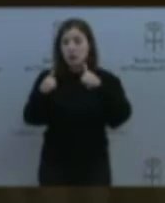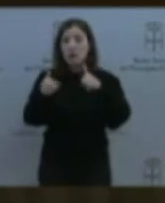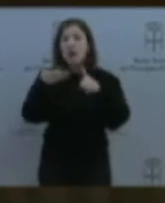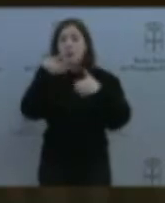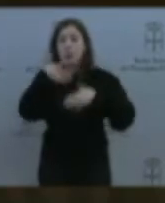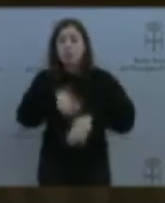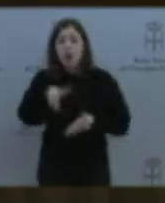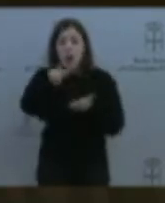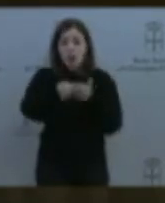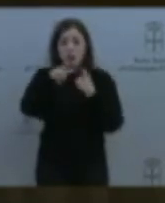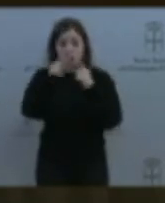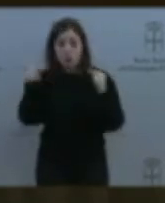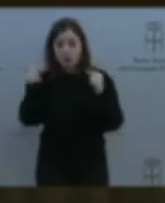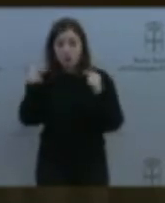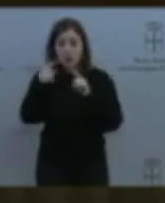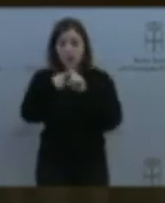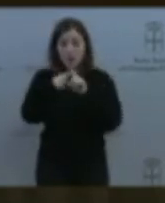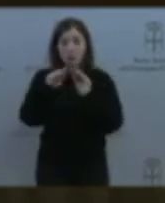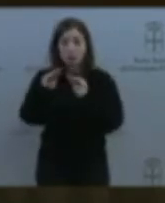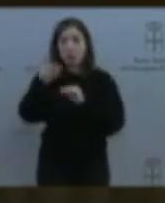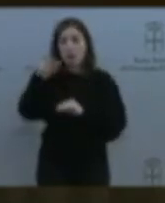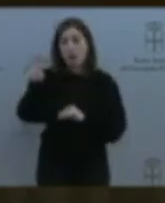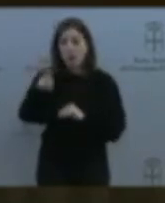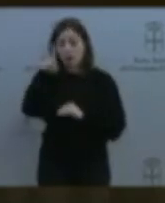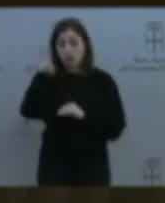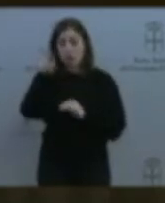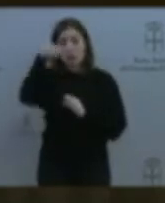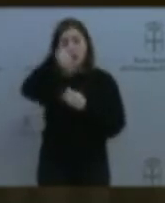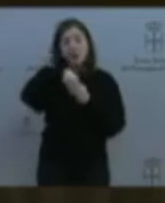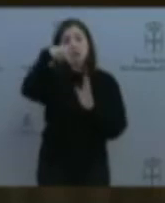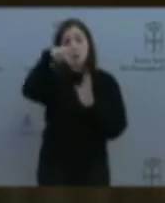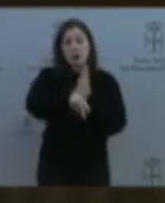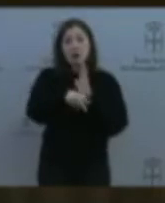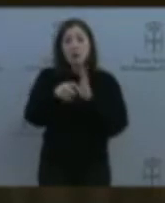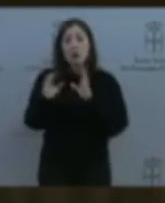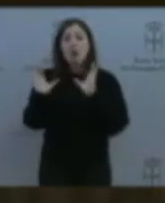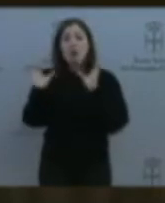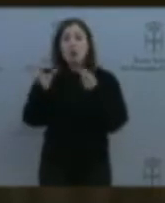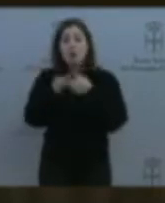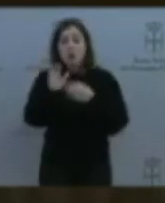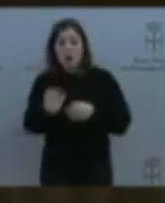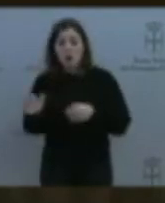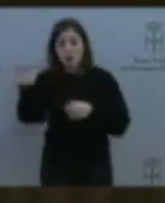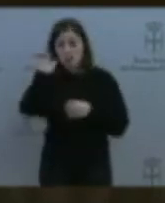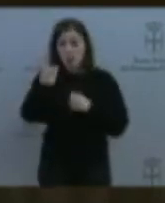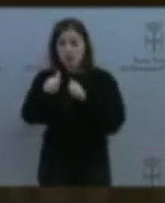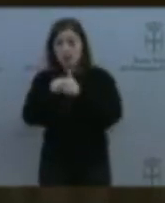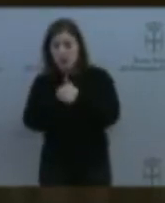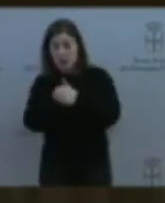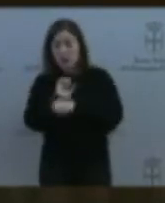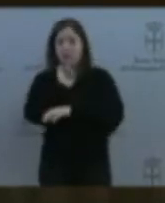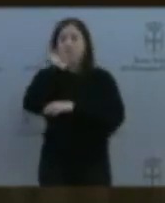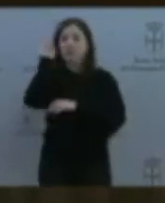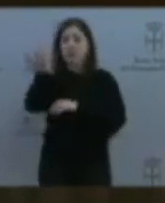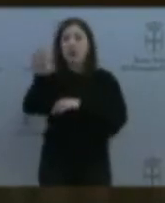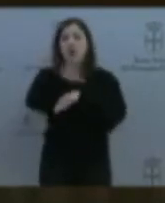dentro del marco común europeo de referencia, enviose comunicación a la Consejería de Educación, al empar que se estudiaba el problema